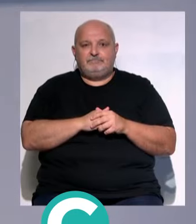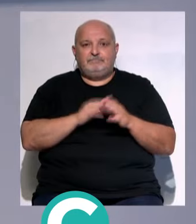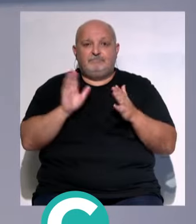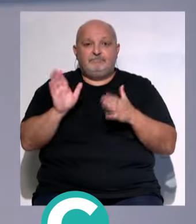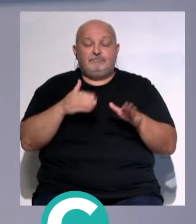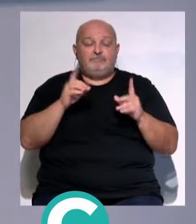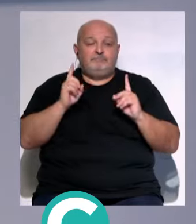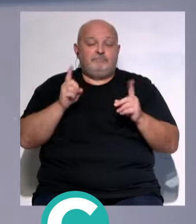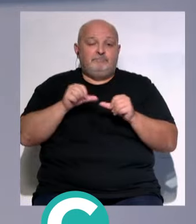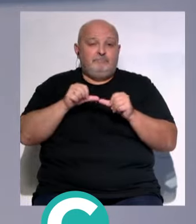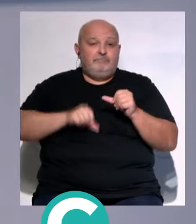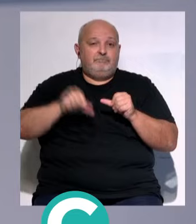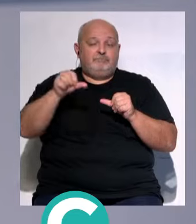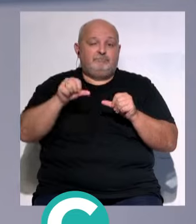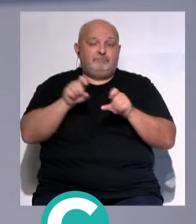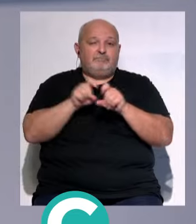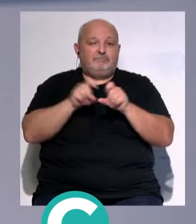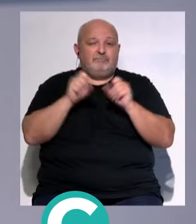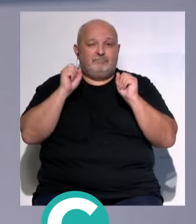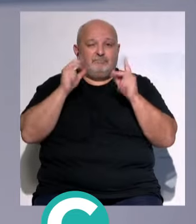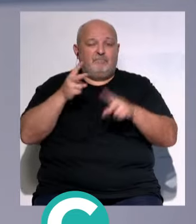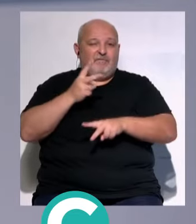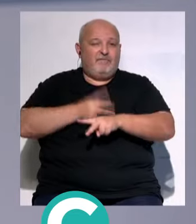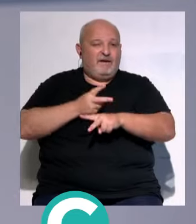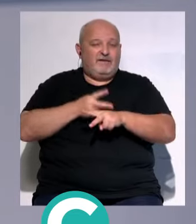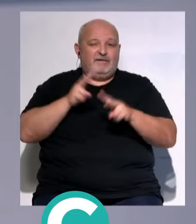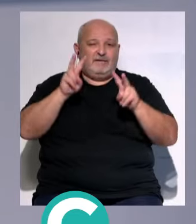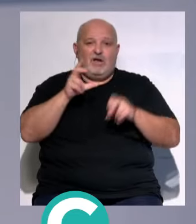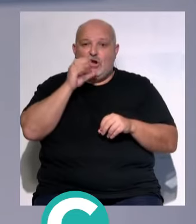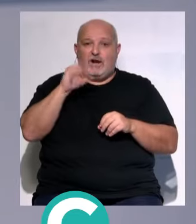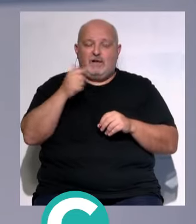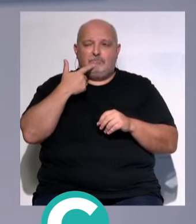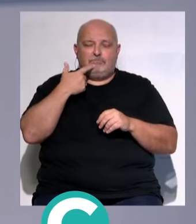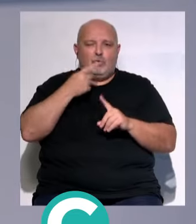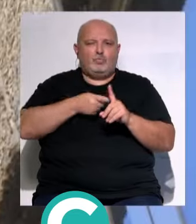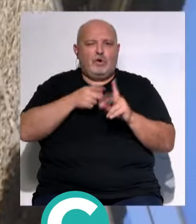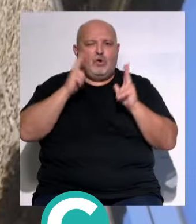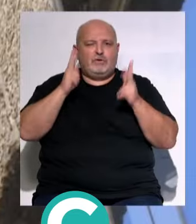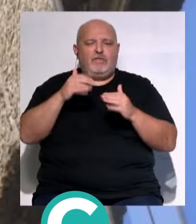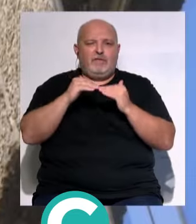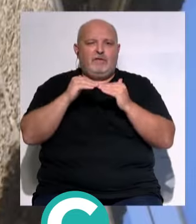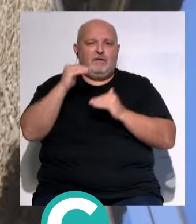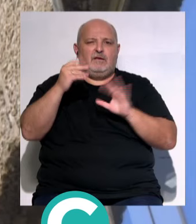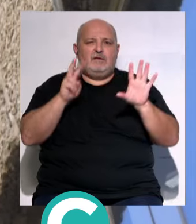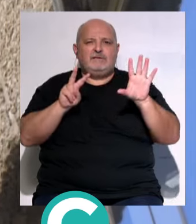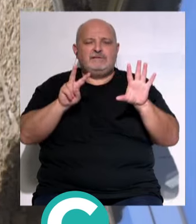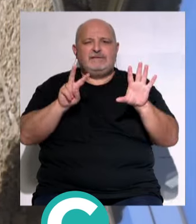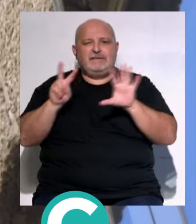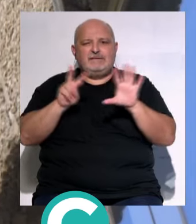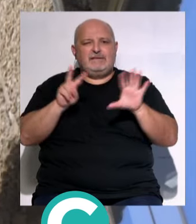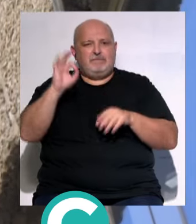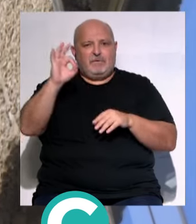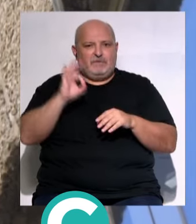Las previsiones de la patronal de la hostelería... ...y los hoteles, ORECA, señala una ocupación hotelera... ...por encima del 77